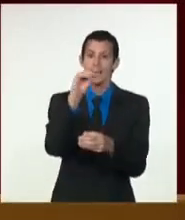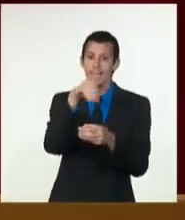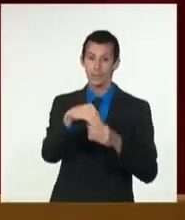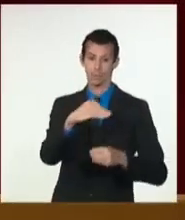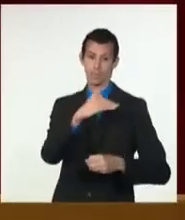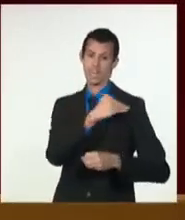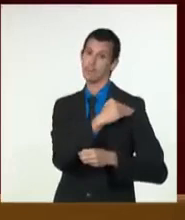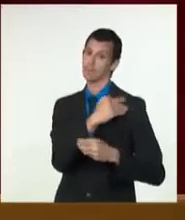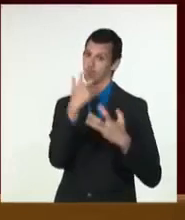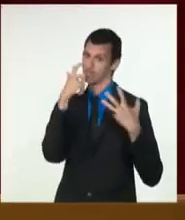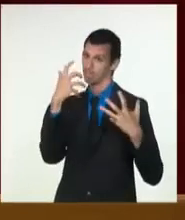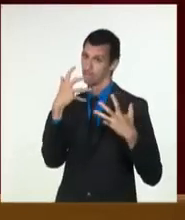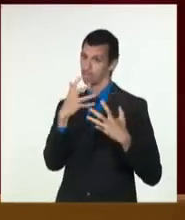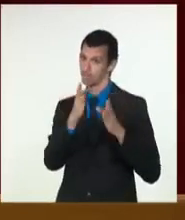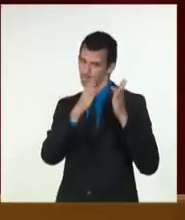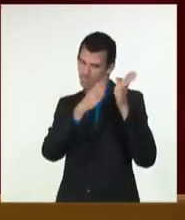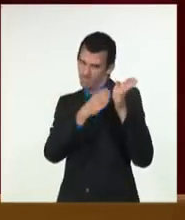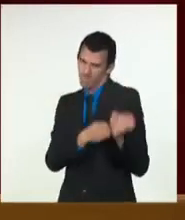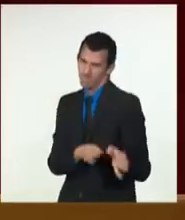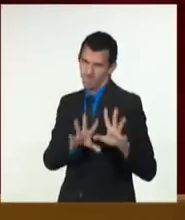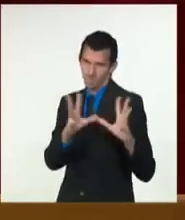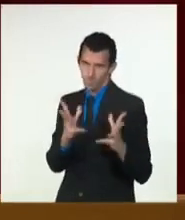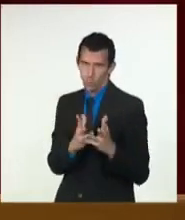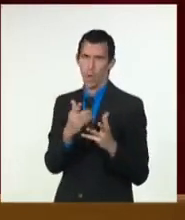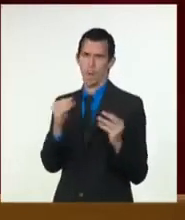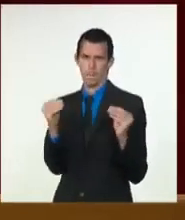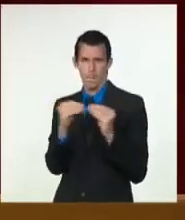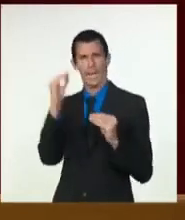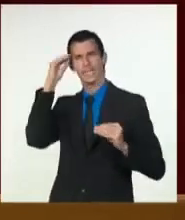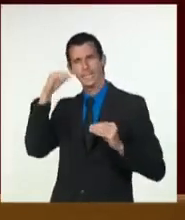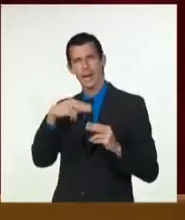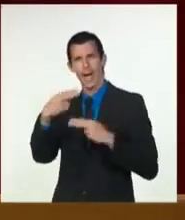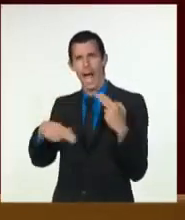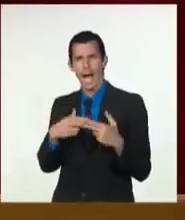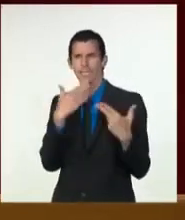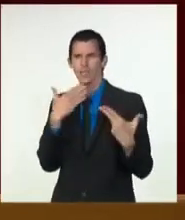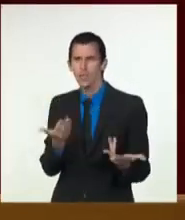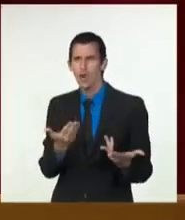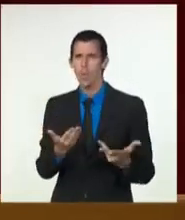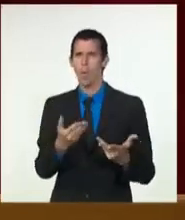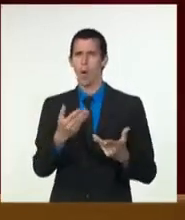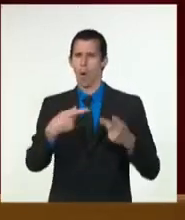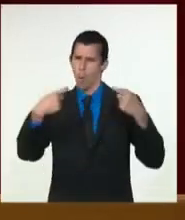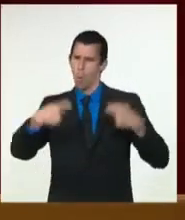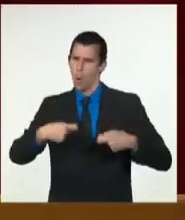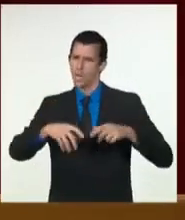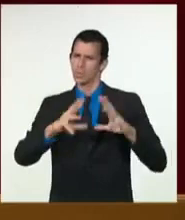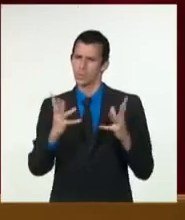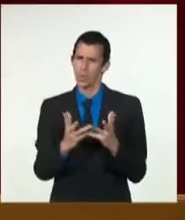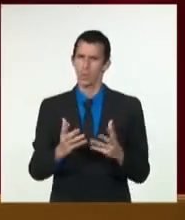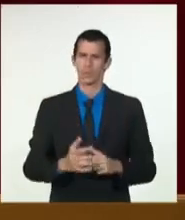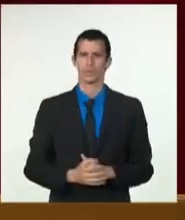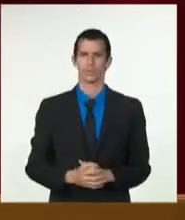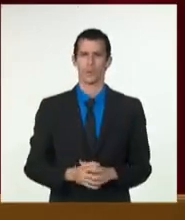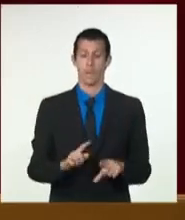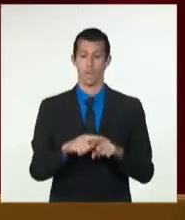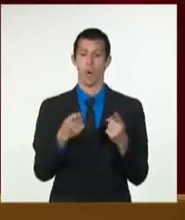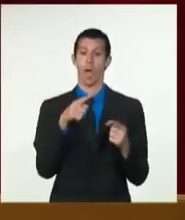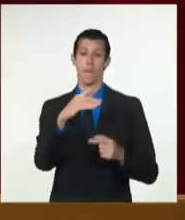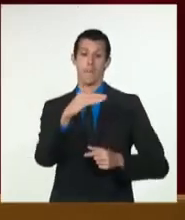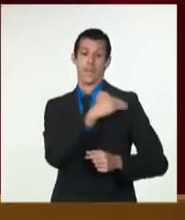esenciales para el cumplimiento de sus misiones en función de proteger y mantener la independencia y soberanía del Estado,